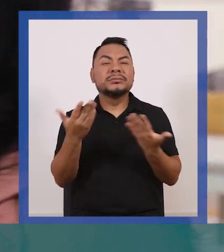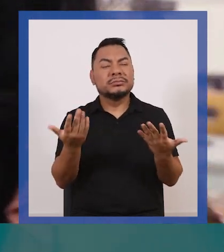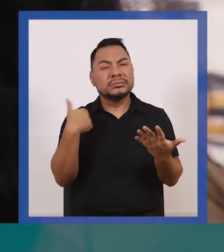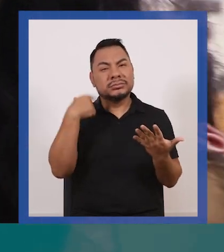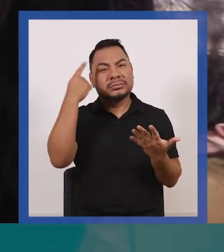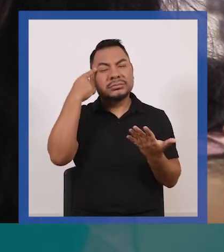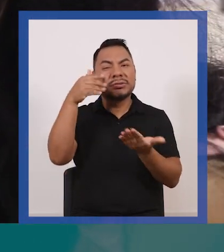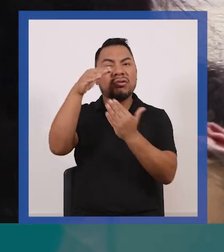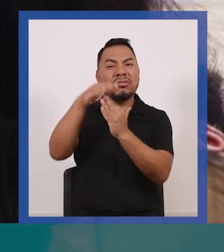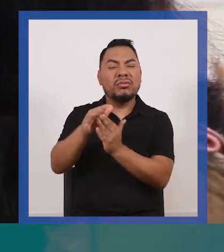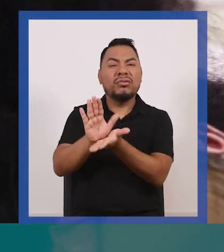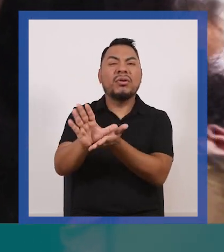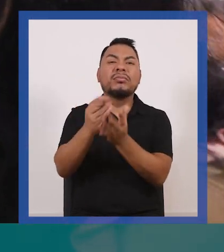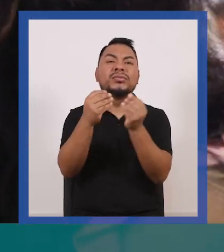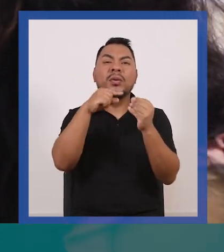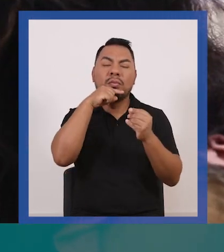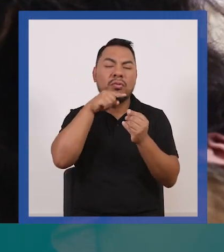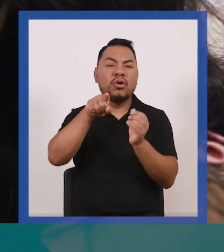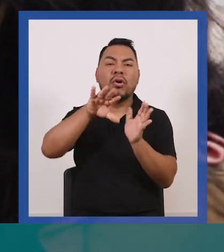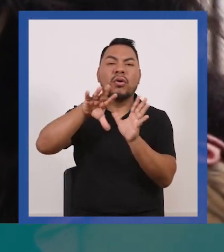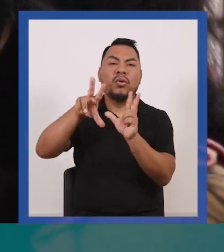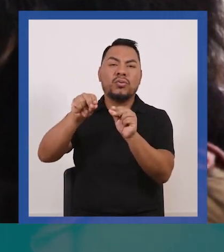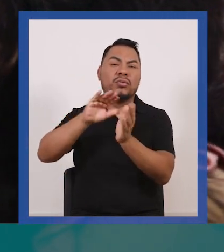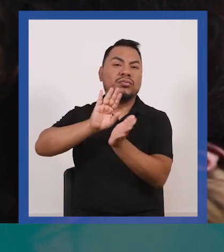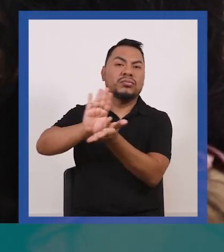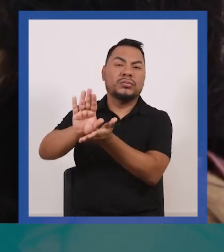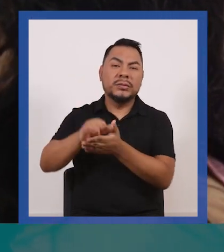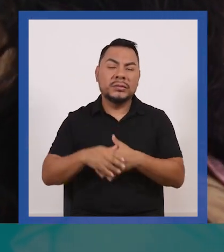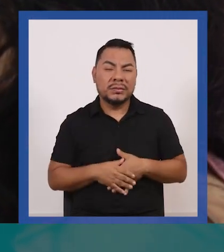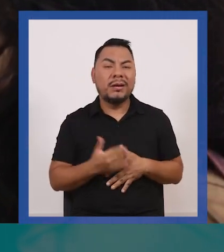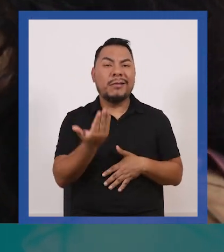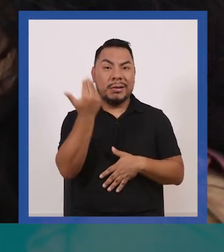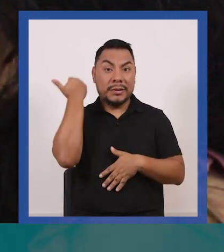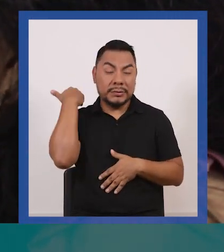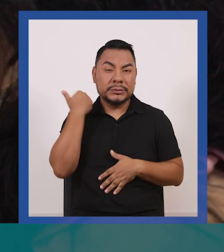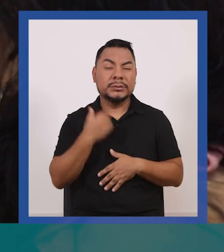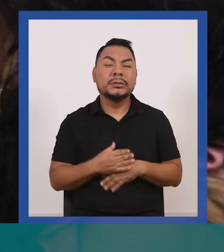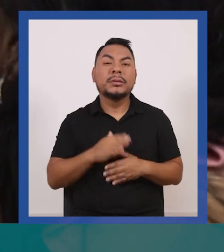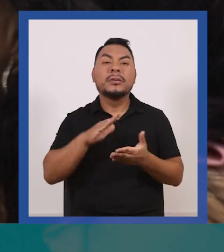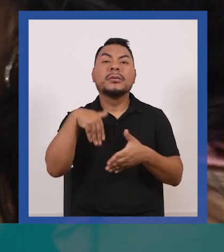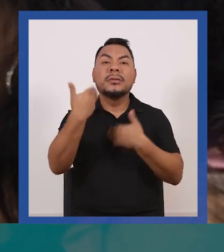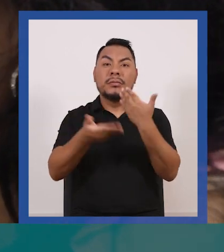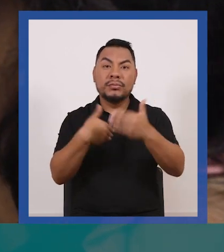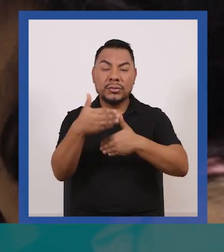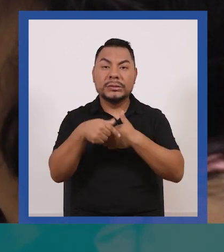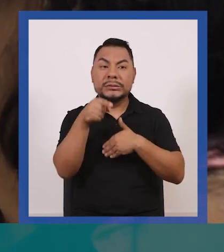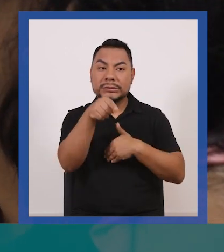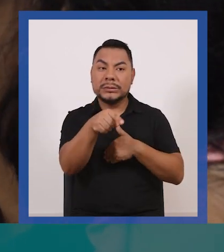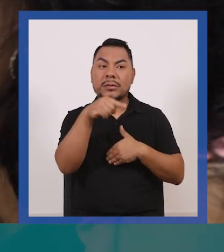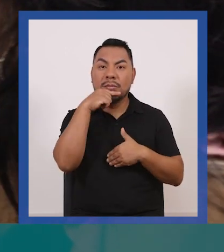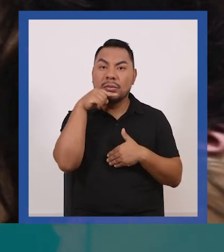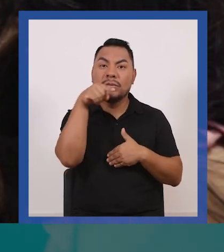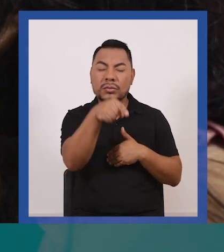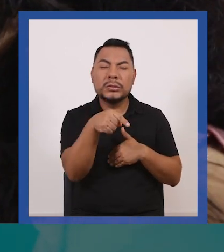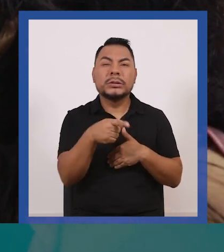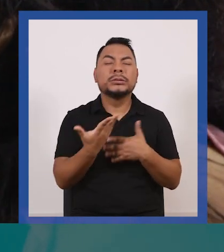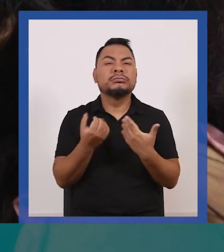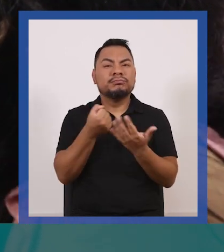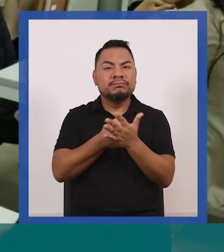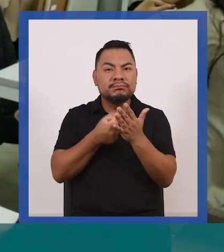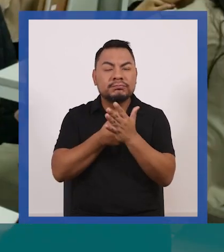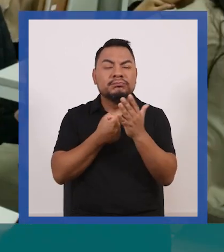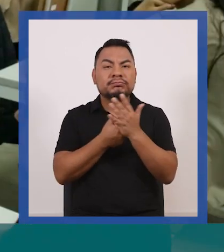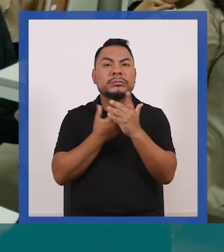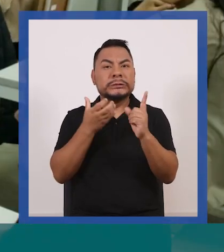menospreciaba a muchas mujeres. Luego se puede visualizar que la mujer ha ido